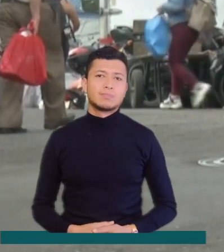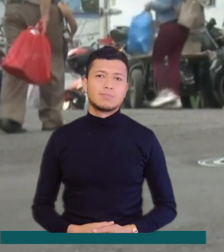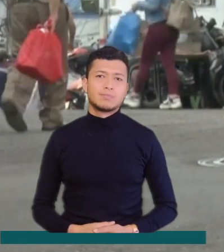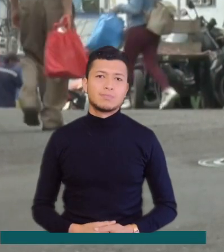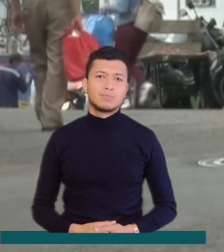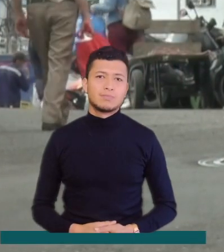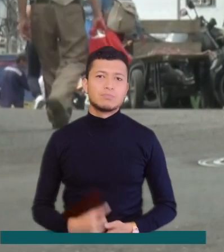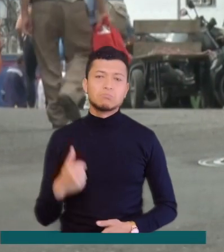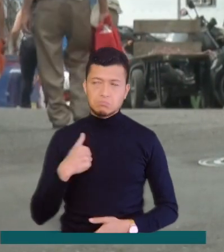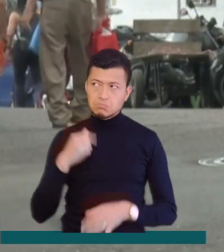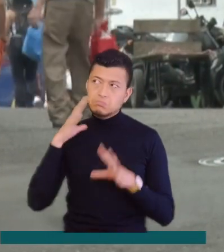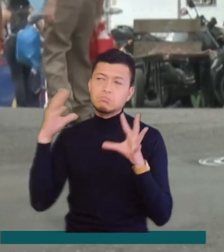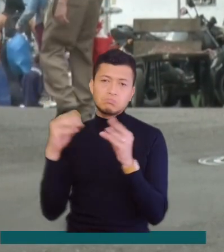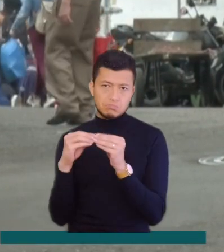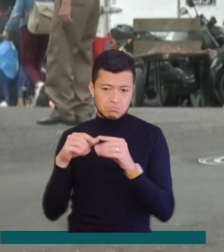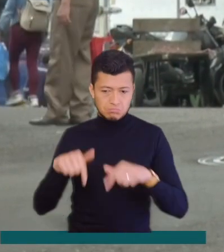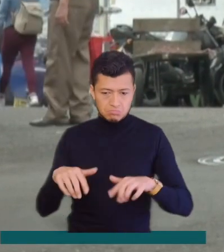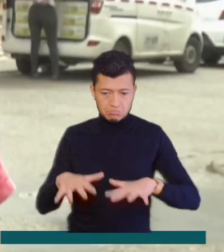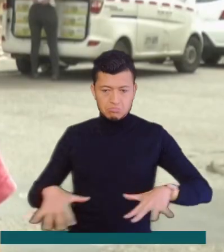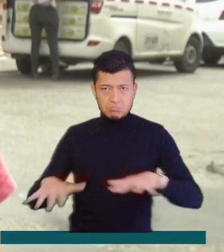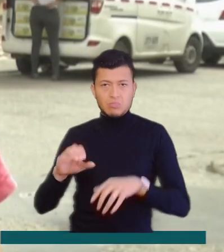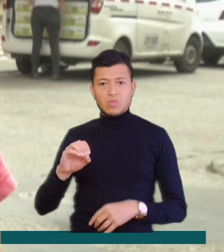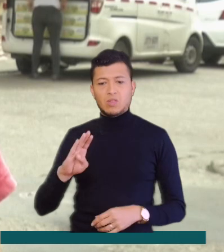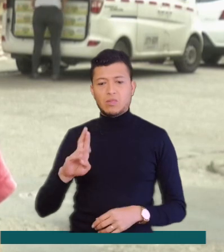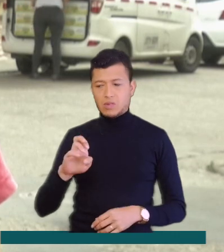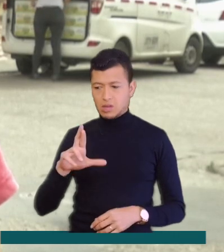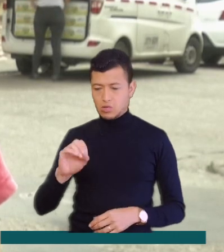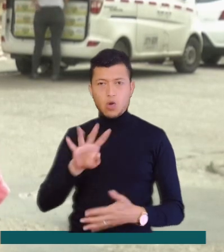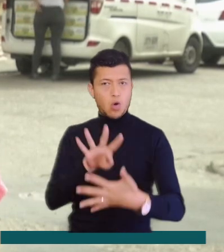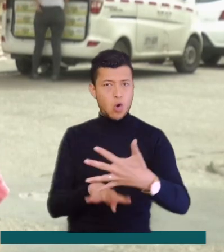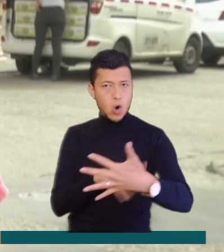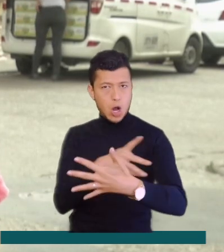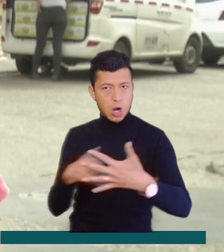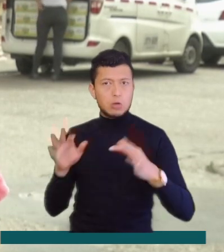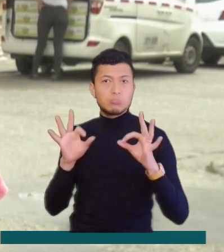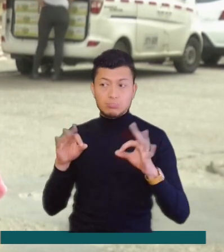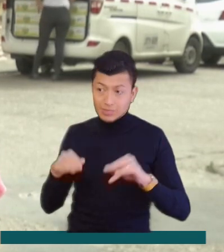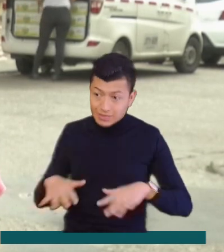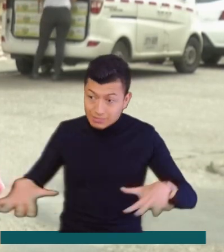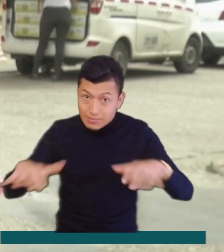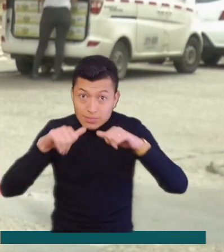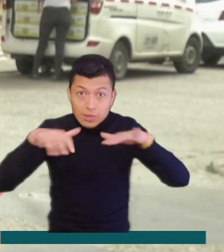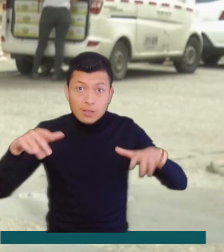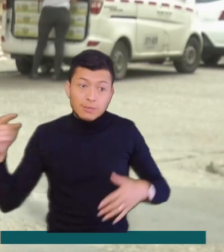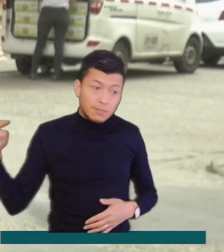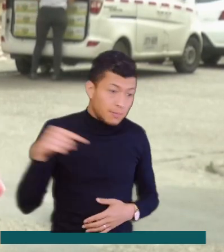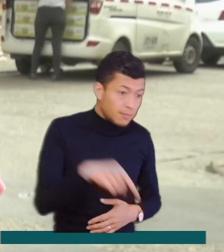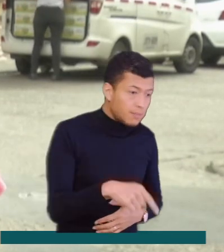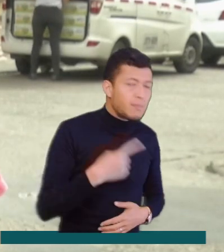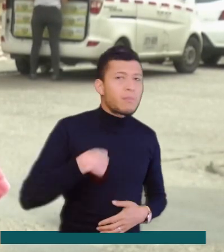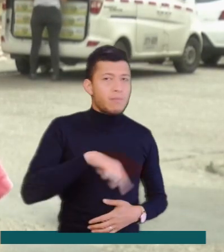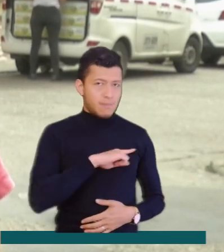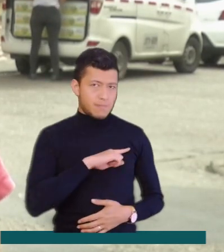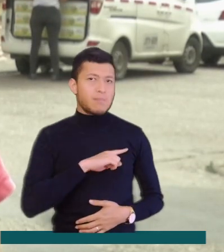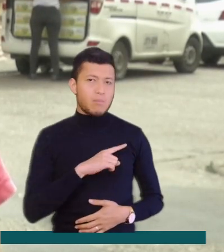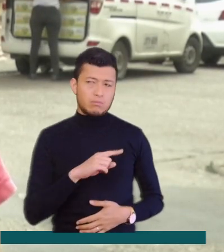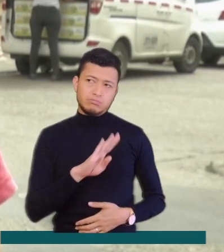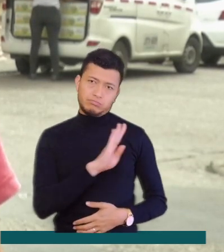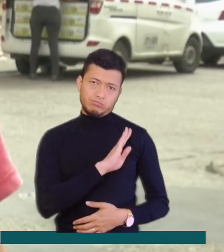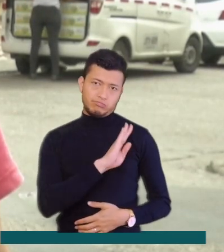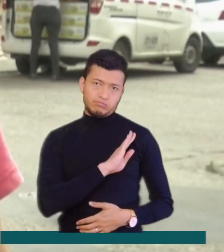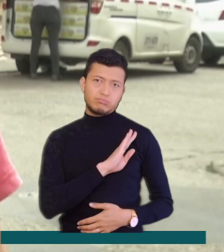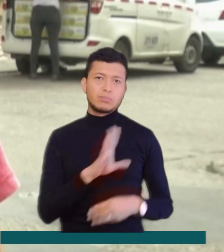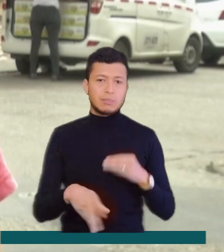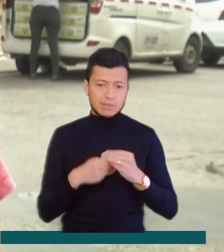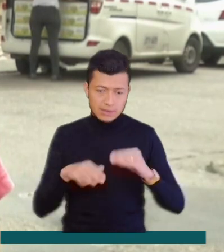con el horario que nos tienen acá en el Obrero. Como nos vinieron los de espacio público, entonces le estamos colaborando a la